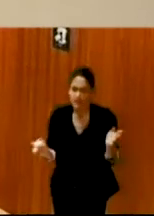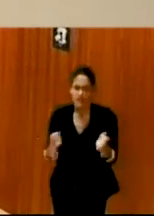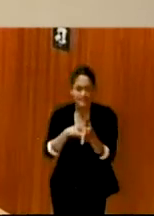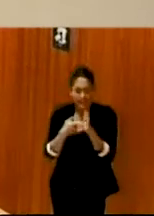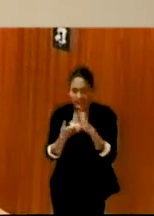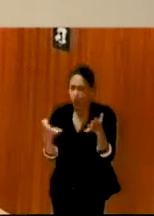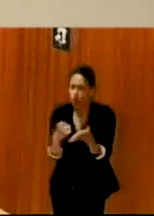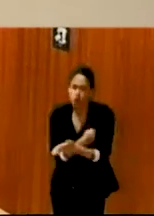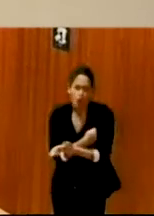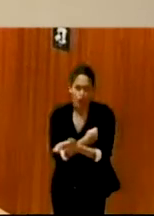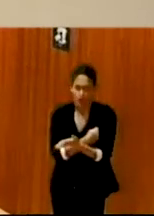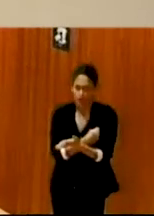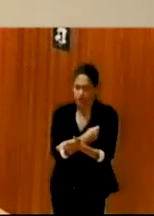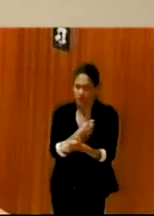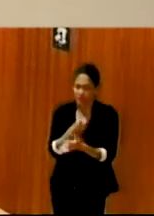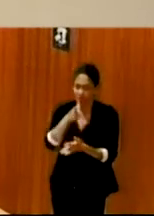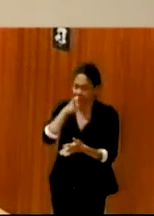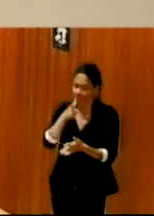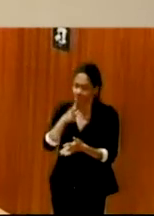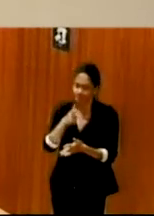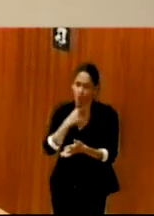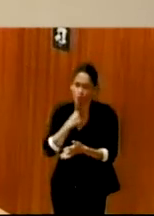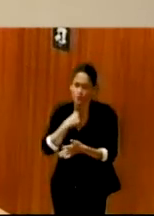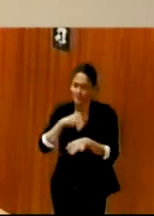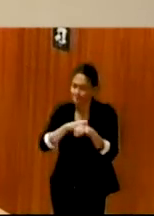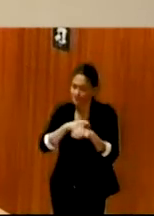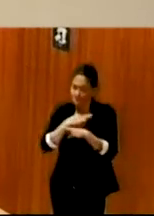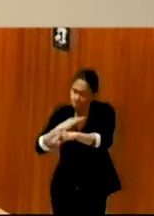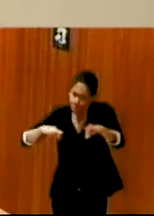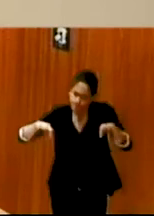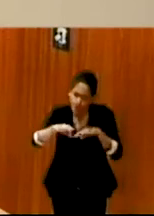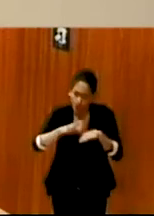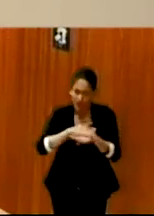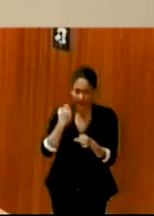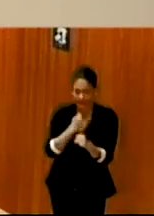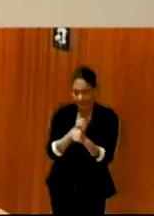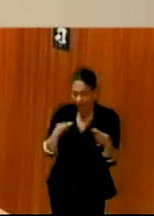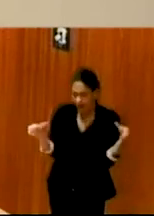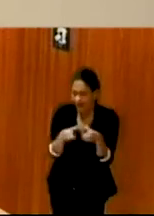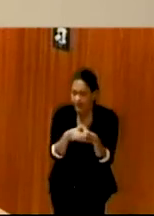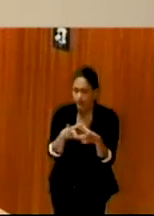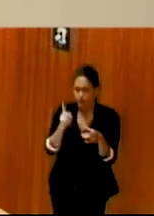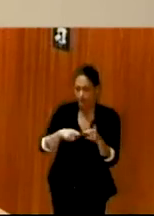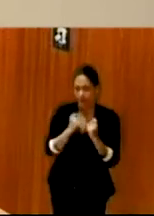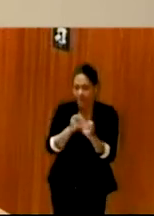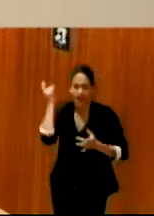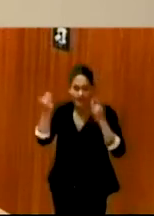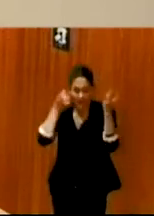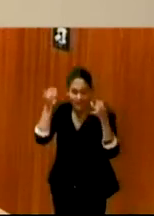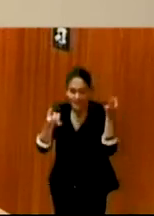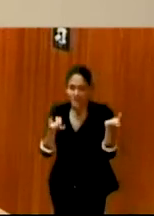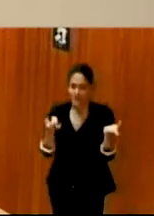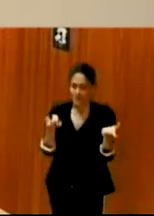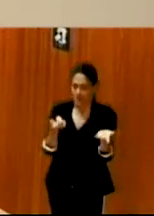disciplinadas, que trabajan en equipo, son colaborativas, son creativas, son innovadoras, que están todo el rato